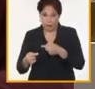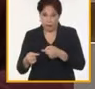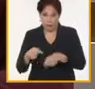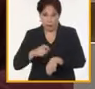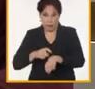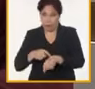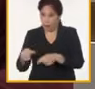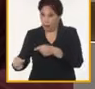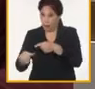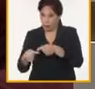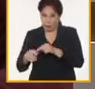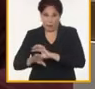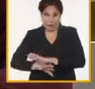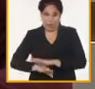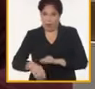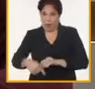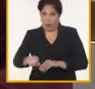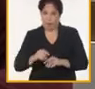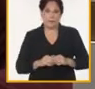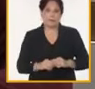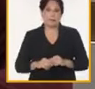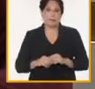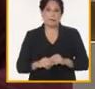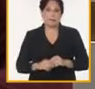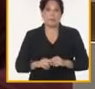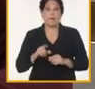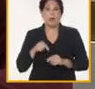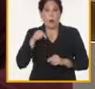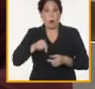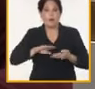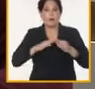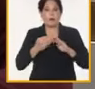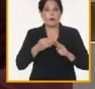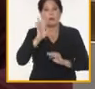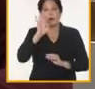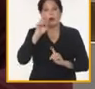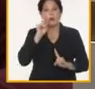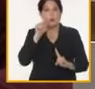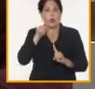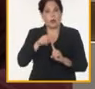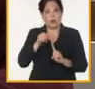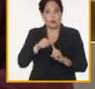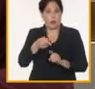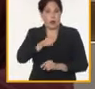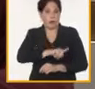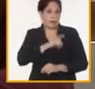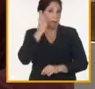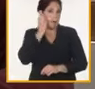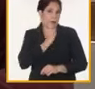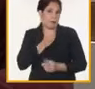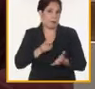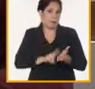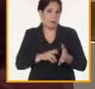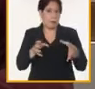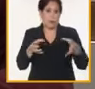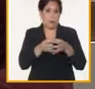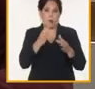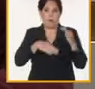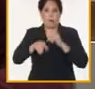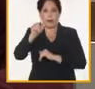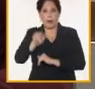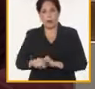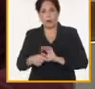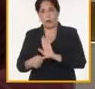aquí estamos hoy discutiendo uno de los ocho objetivos que ayer el compañero Marrero miembro del buro político y primer ministro nos